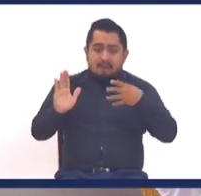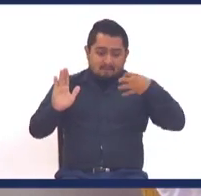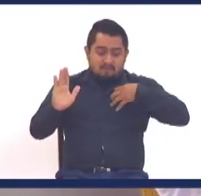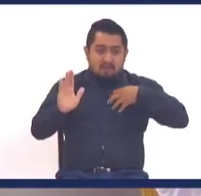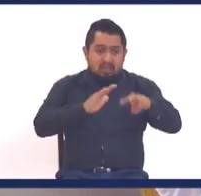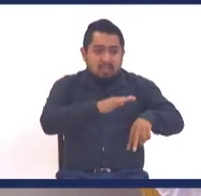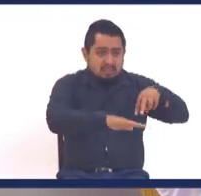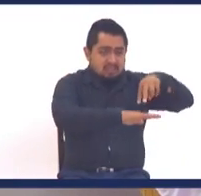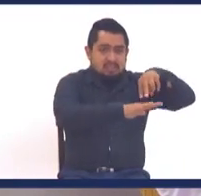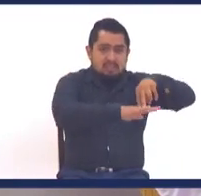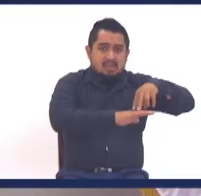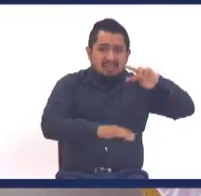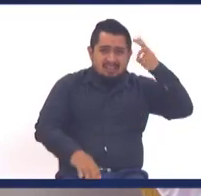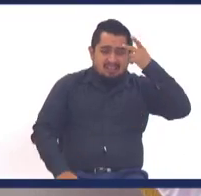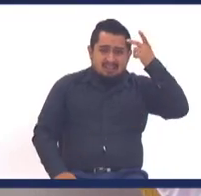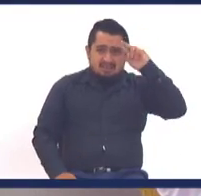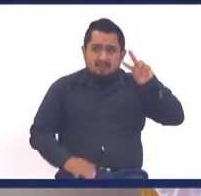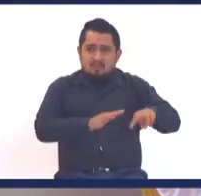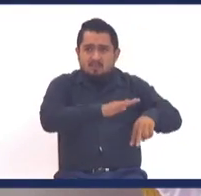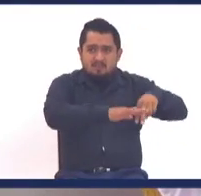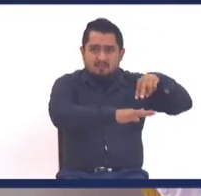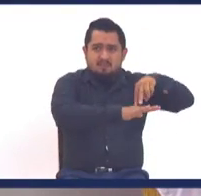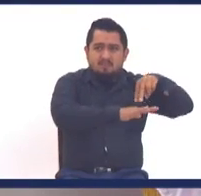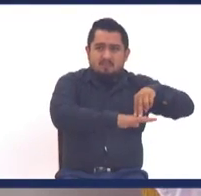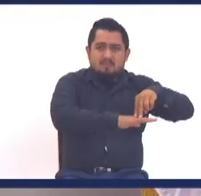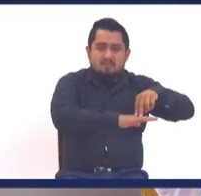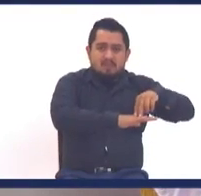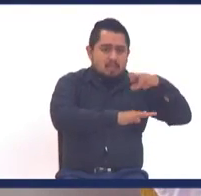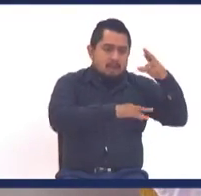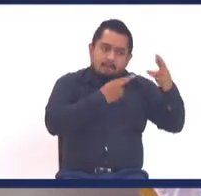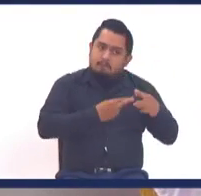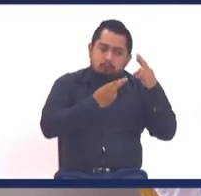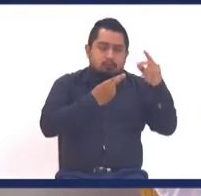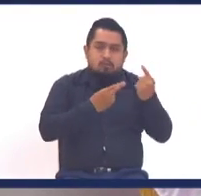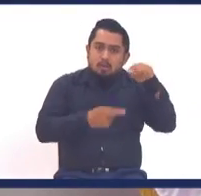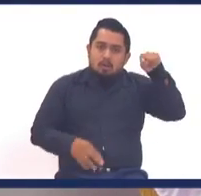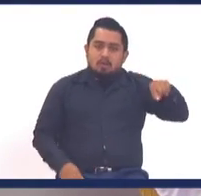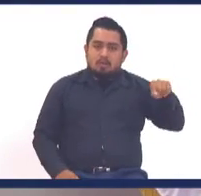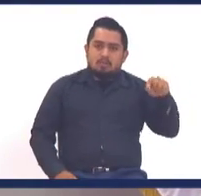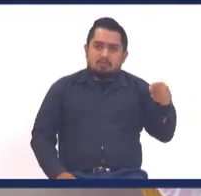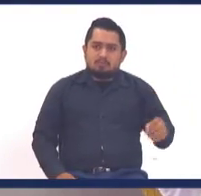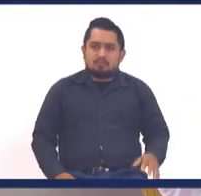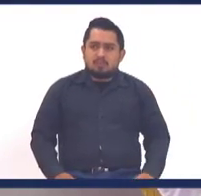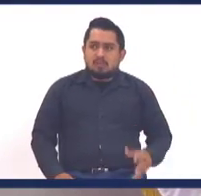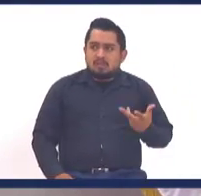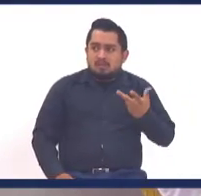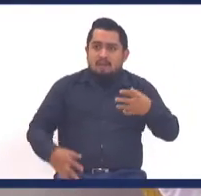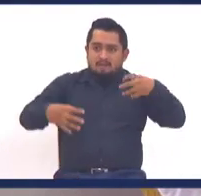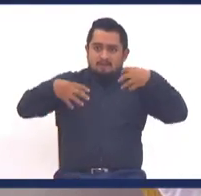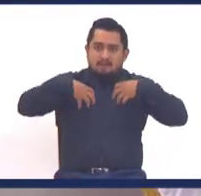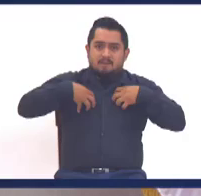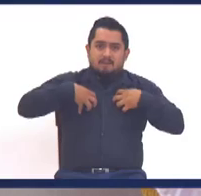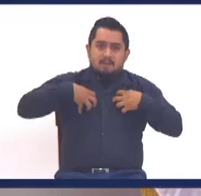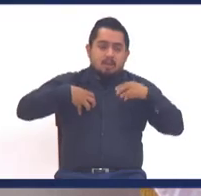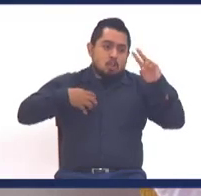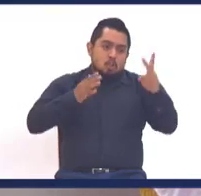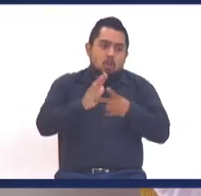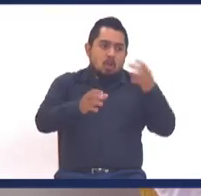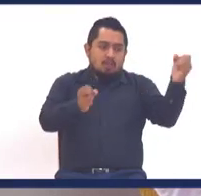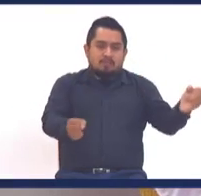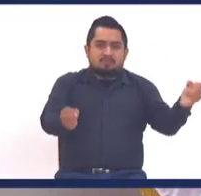y la vida, la palabra resurrección, para los que murieron, la única esperanza, pero para los que estamos en vida, es una doble porción,